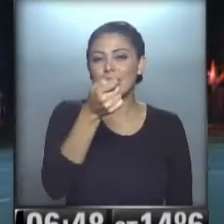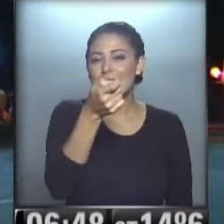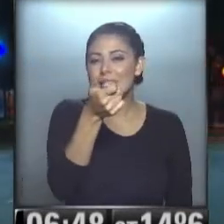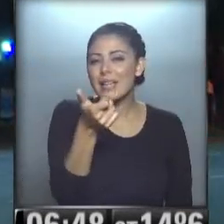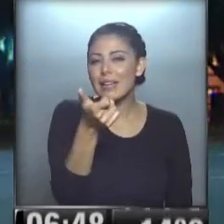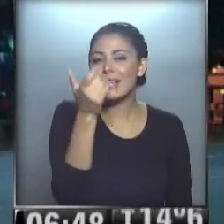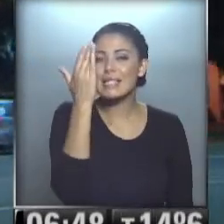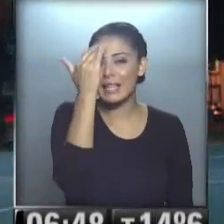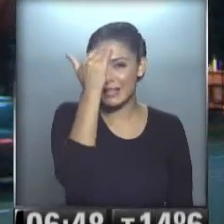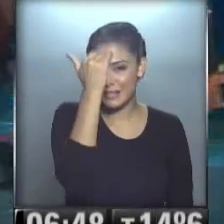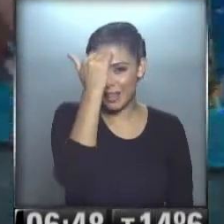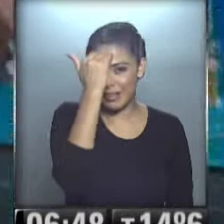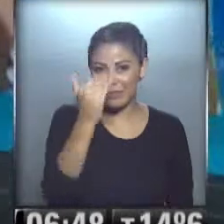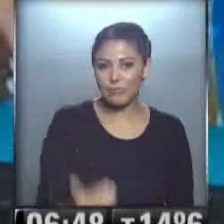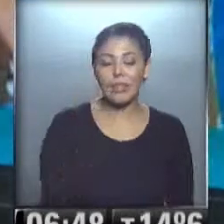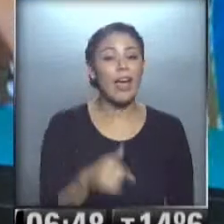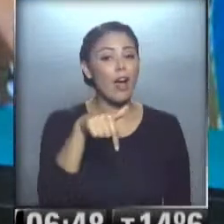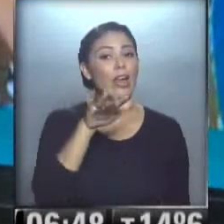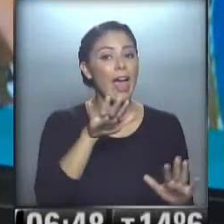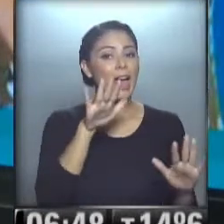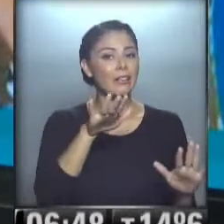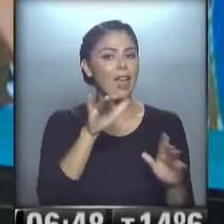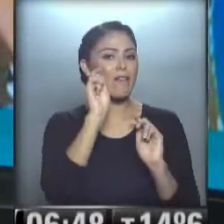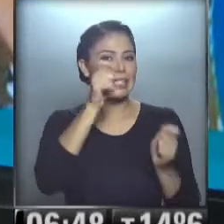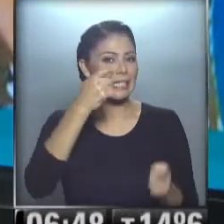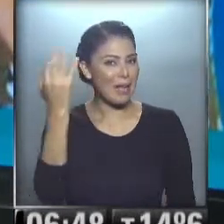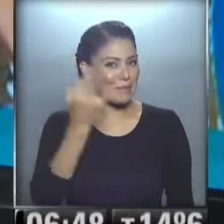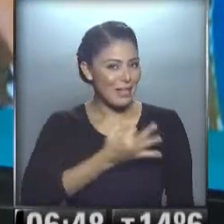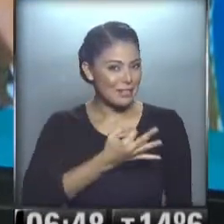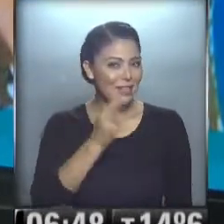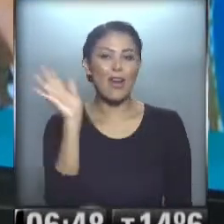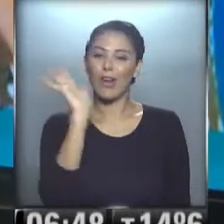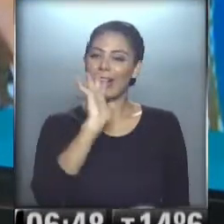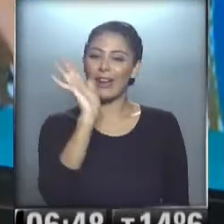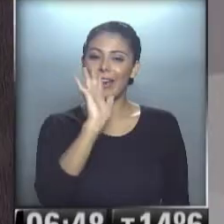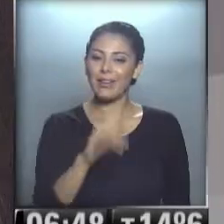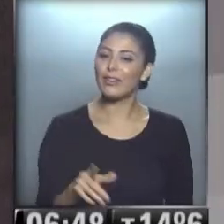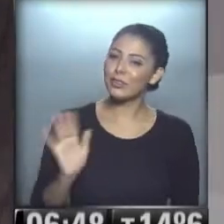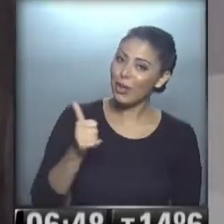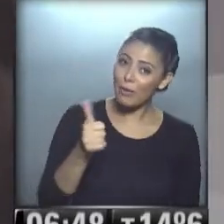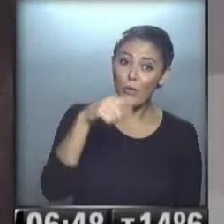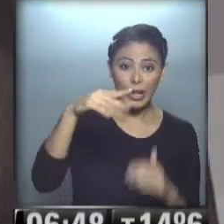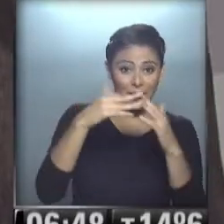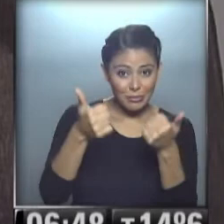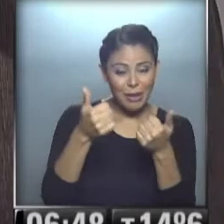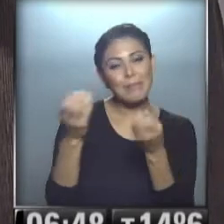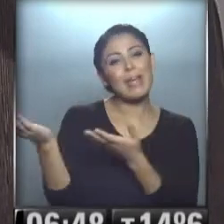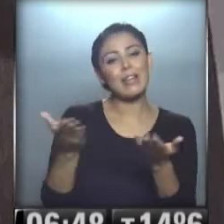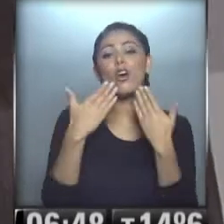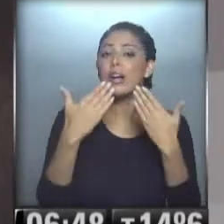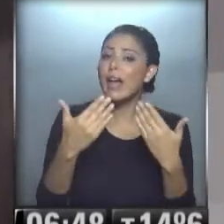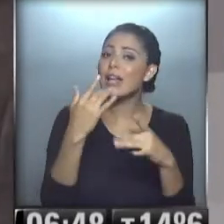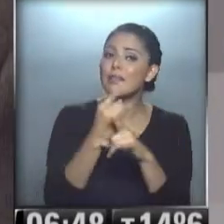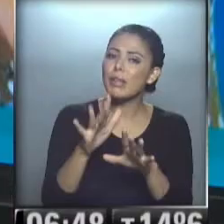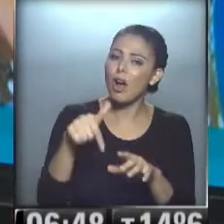llegando a los 15 graditos... ...y tenemos una super visita, eh... ...hola... ¿Cómo estás Nadia? ¿Cómo estás en casa? Bienvenidos, gracias como